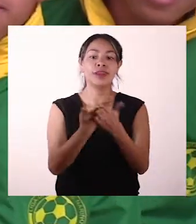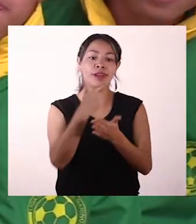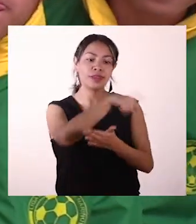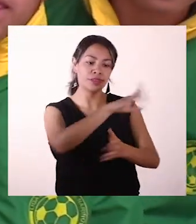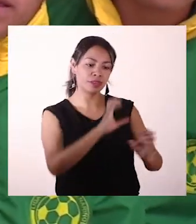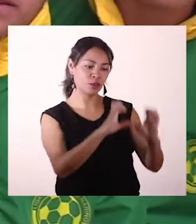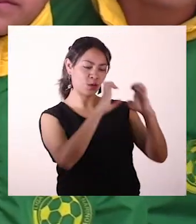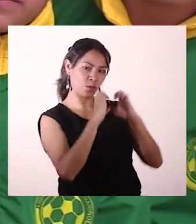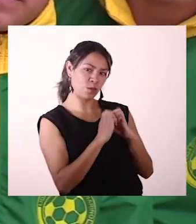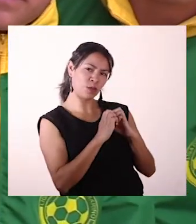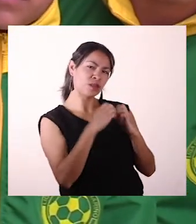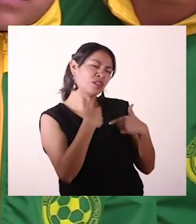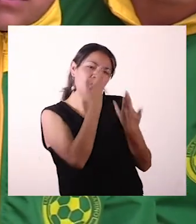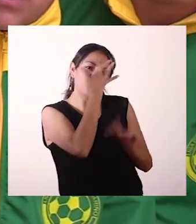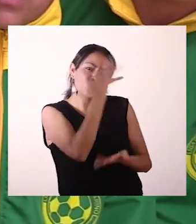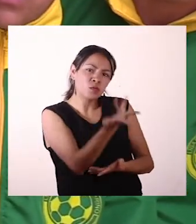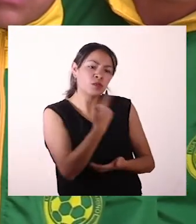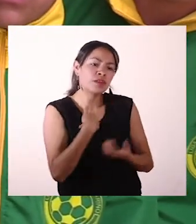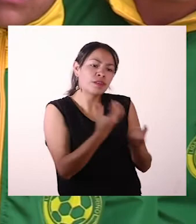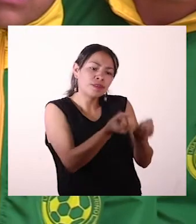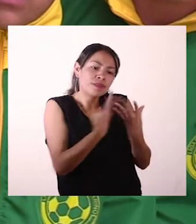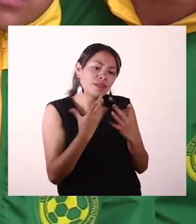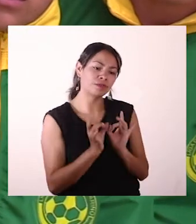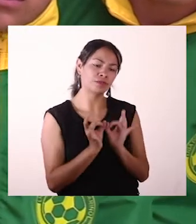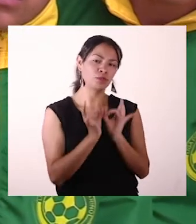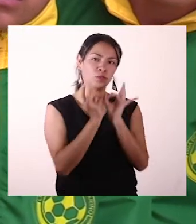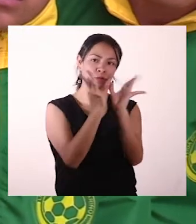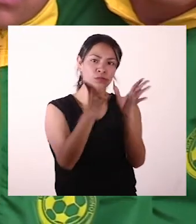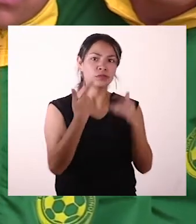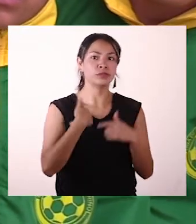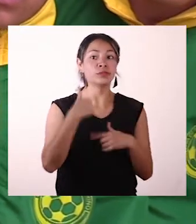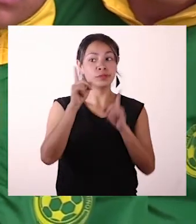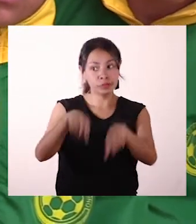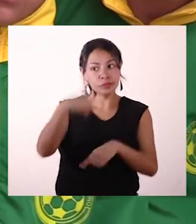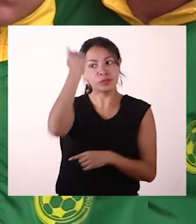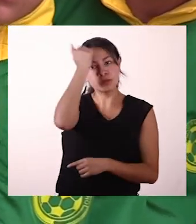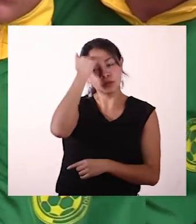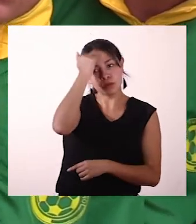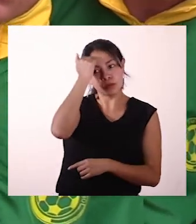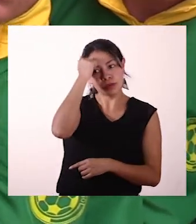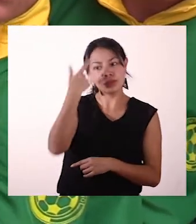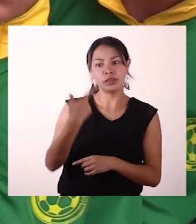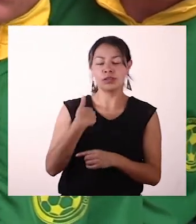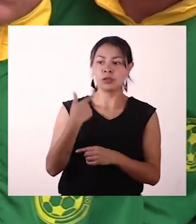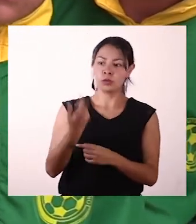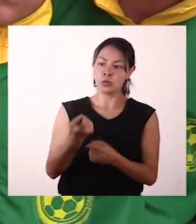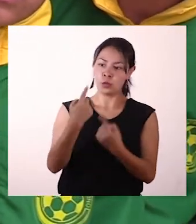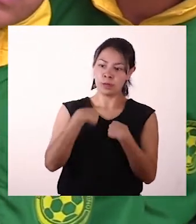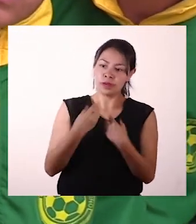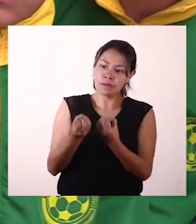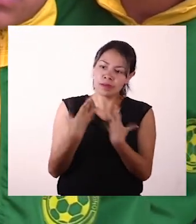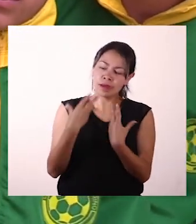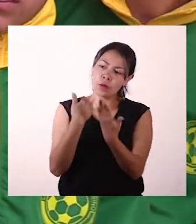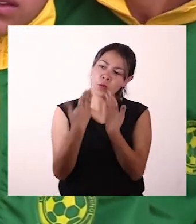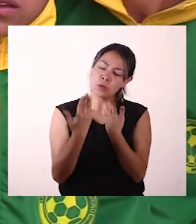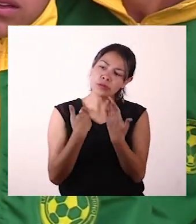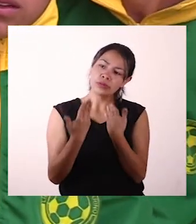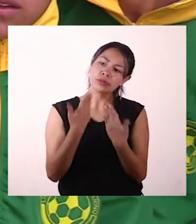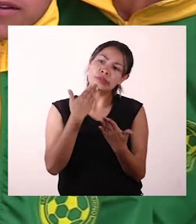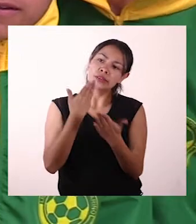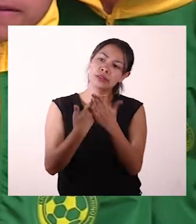Agradecerle al señor gobernador porque nos brindó esta bonita oportunidad a los profesores que confiaron en mí